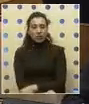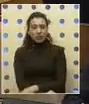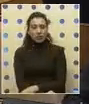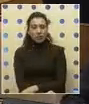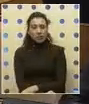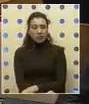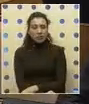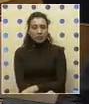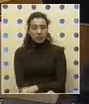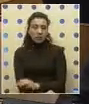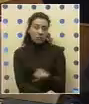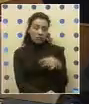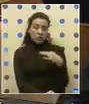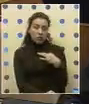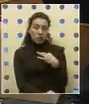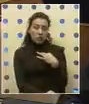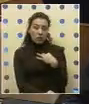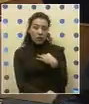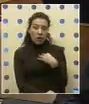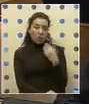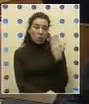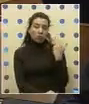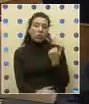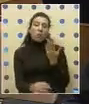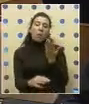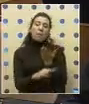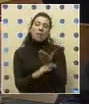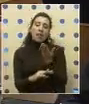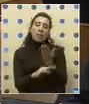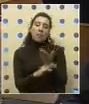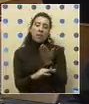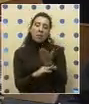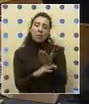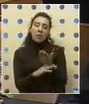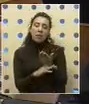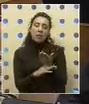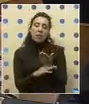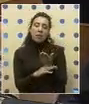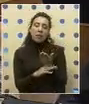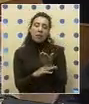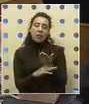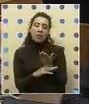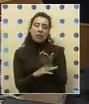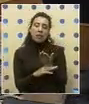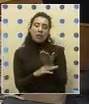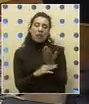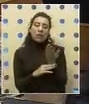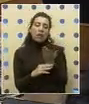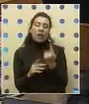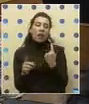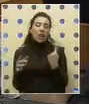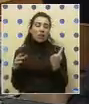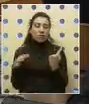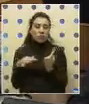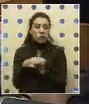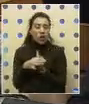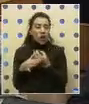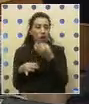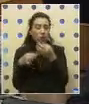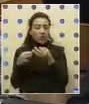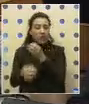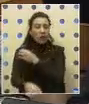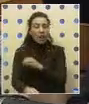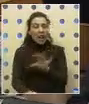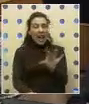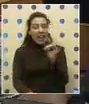No cabe duda que la ciudadanía hace mucho rato que lo viene pidiendo y no solamente pidiendo en que los consejeros regionales sean